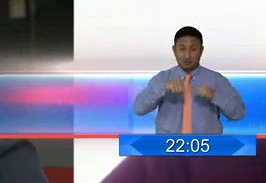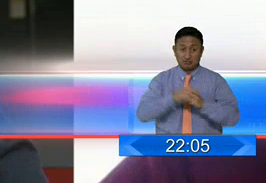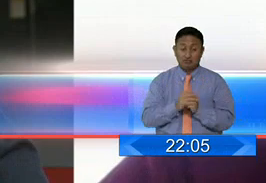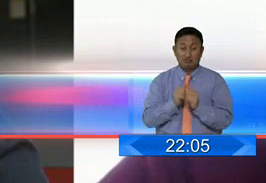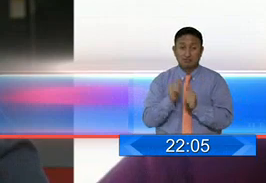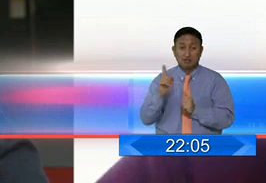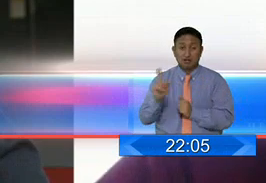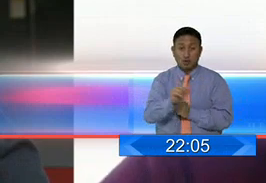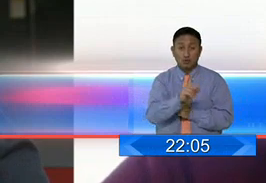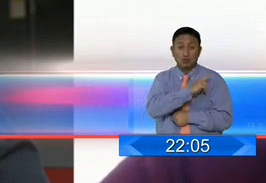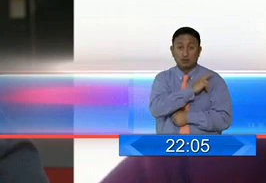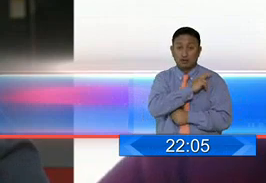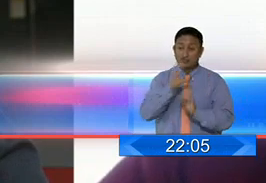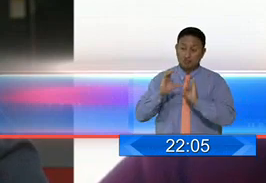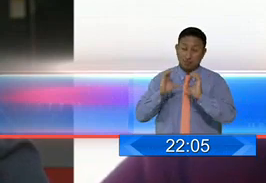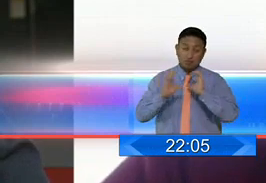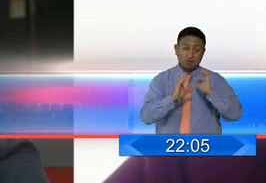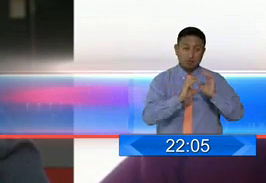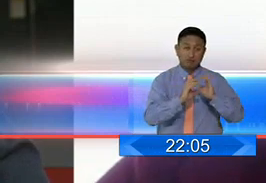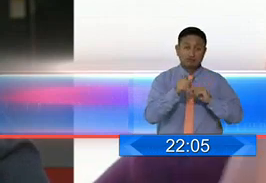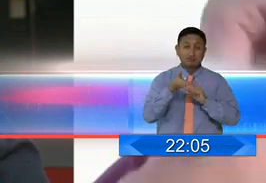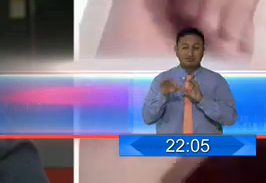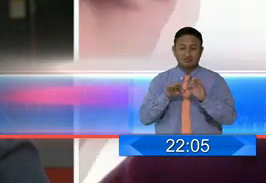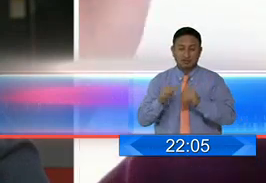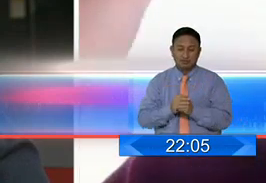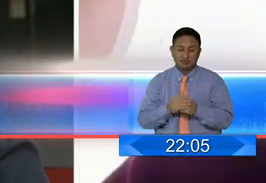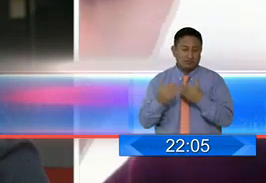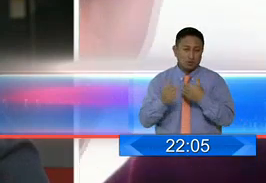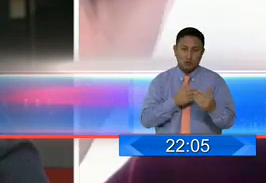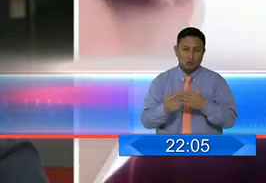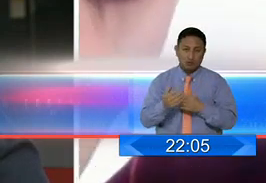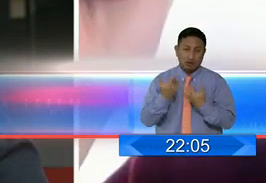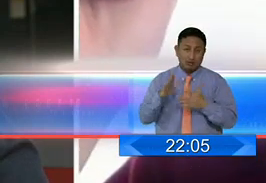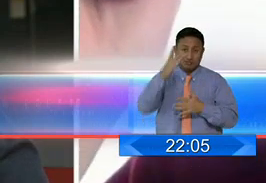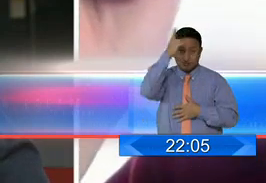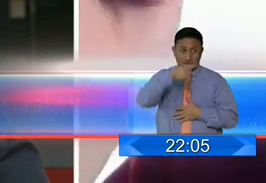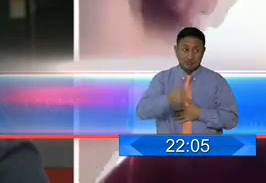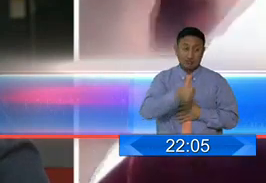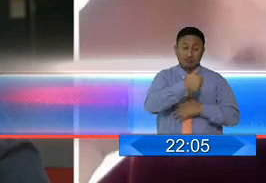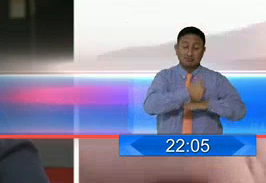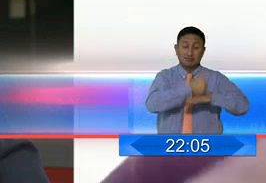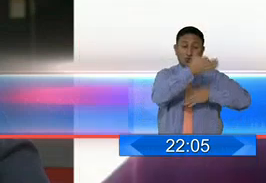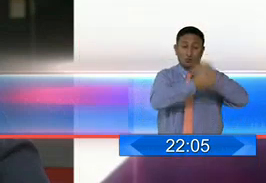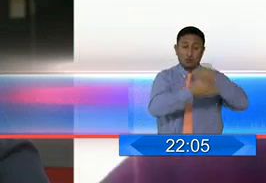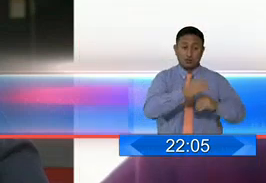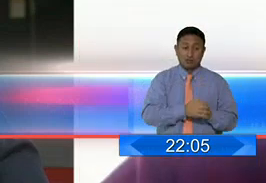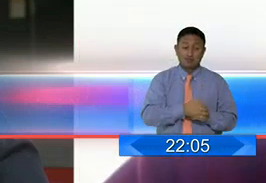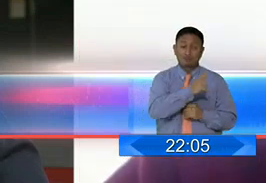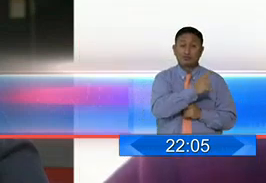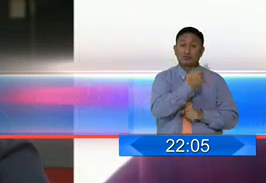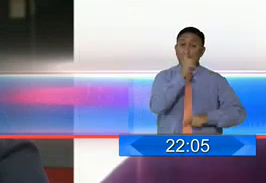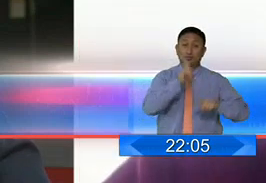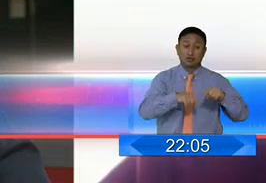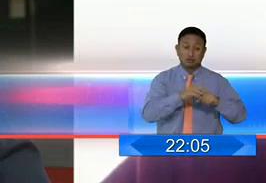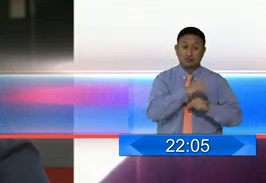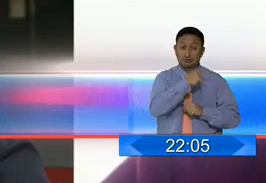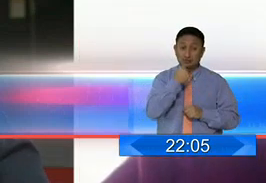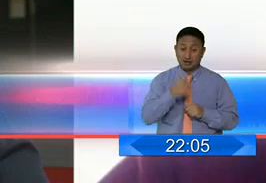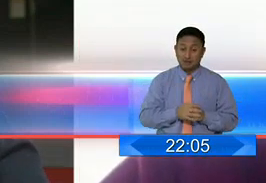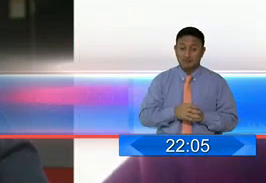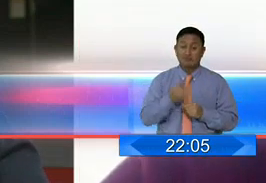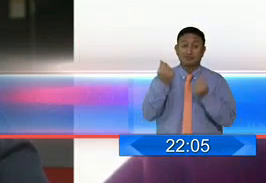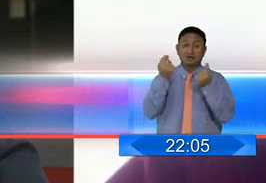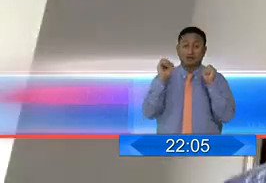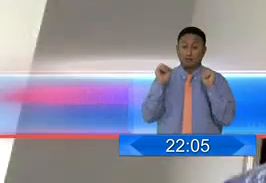cada una de las universidades para decirles, independientemente de la resolución de la Corte, la Corte lo que no puede hacer es hacer aparecer dinero por